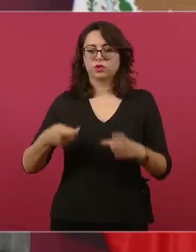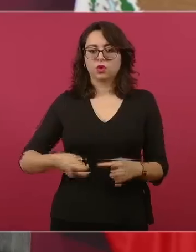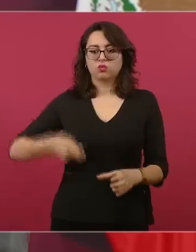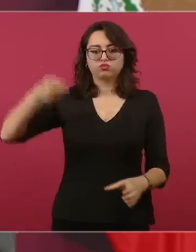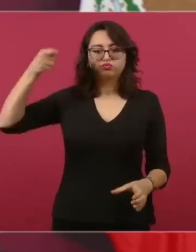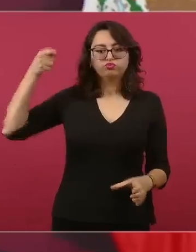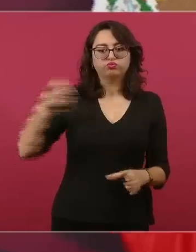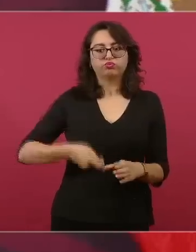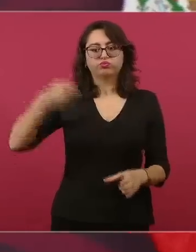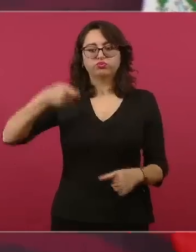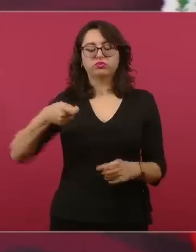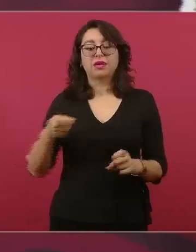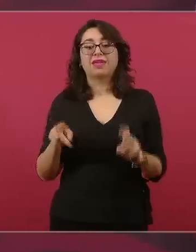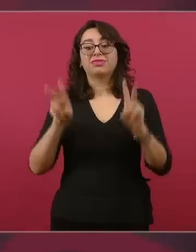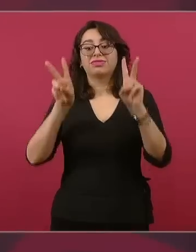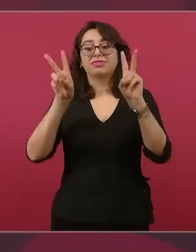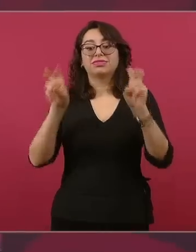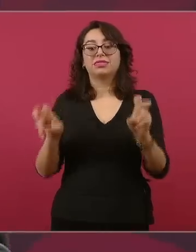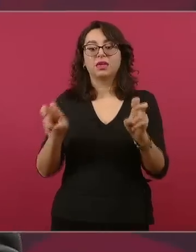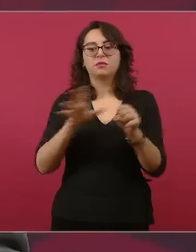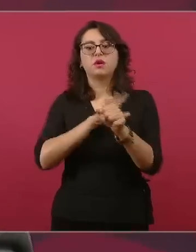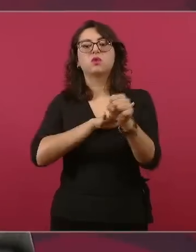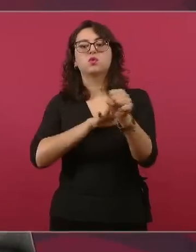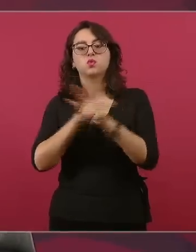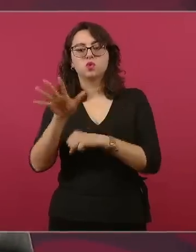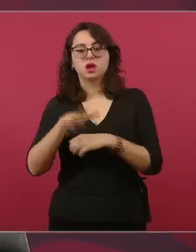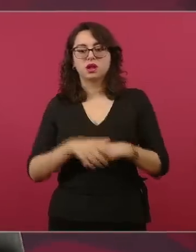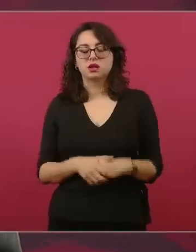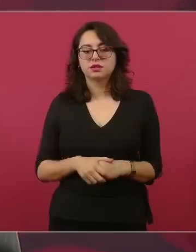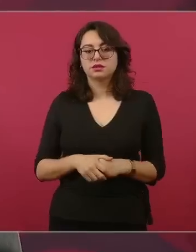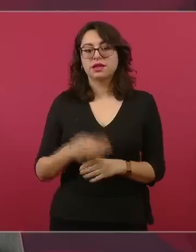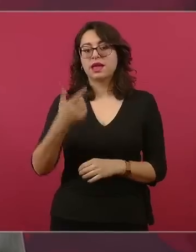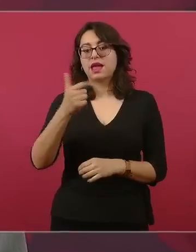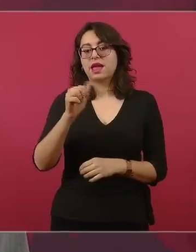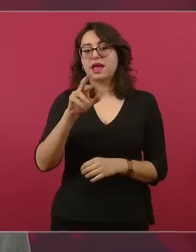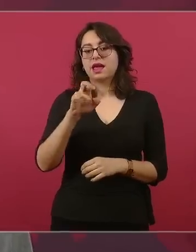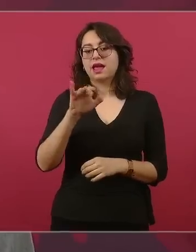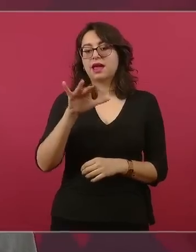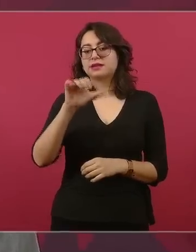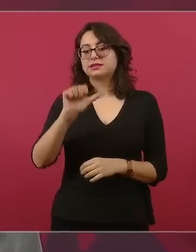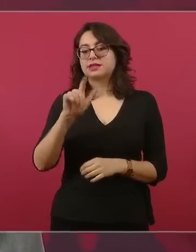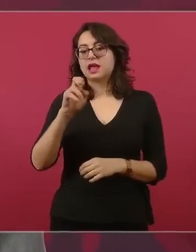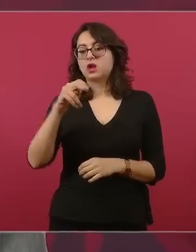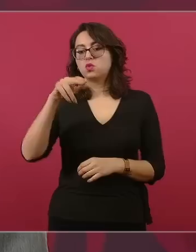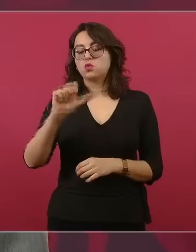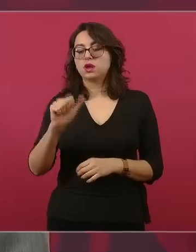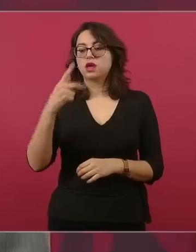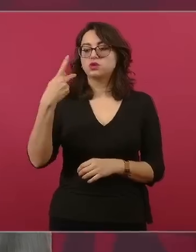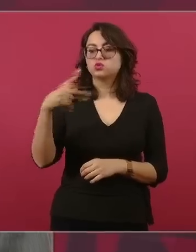en contra de García Luna, sus socios,